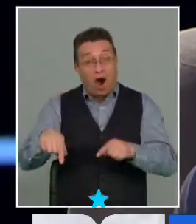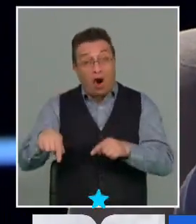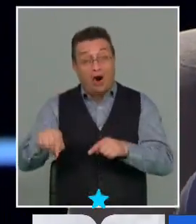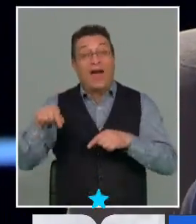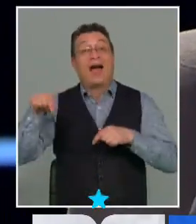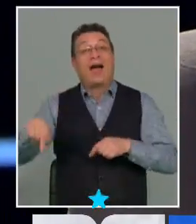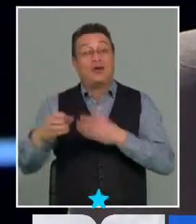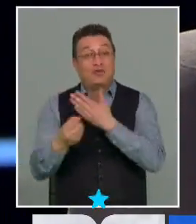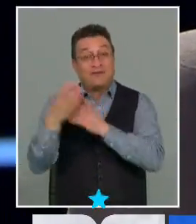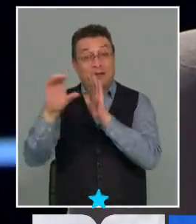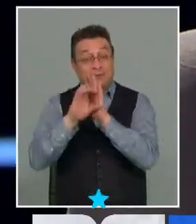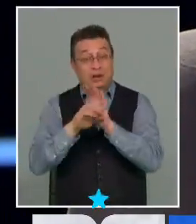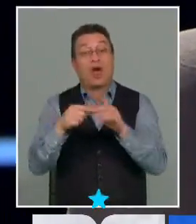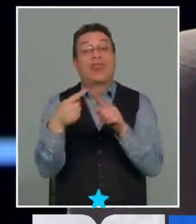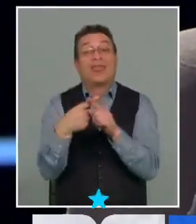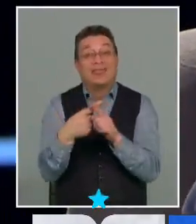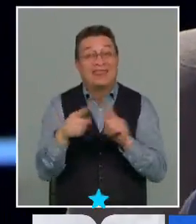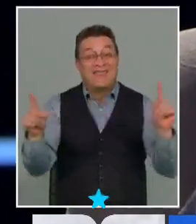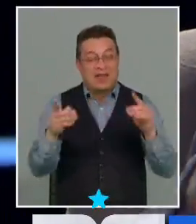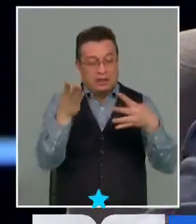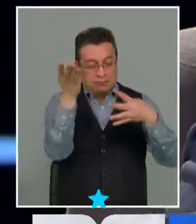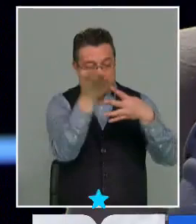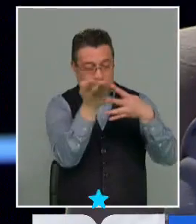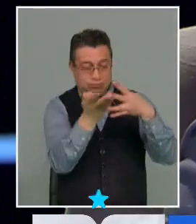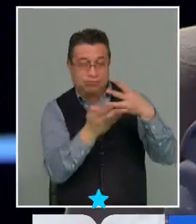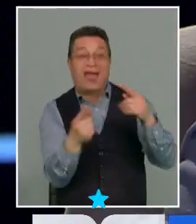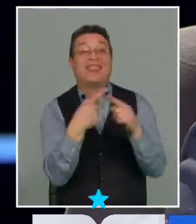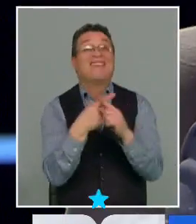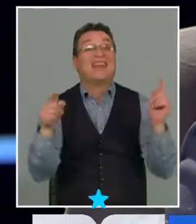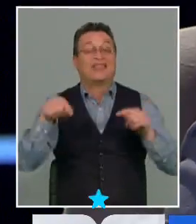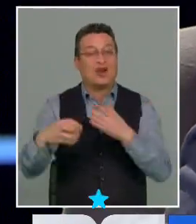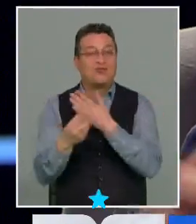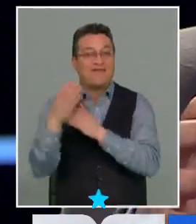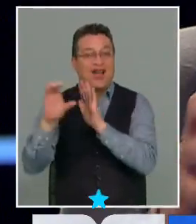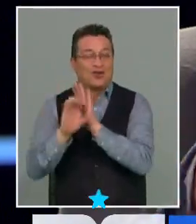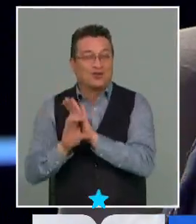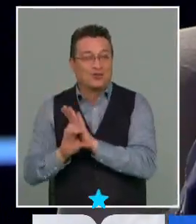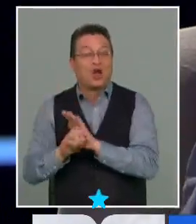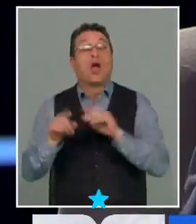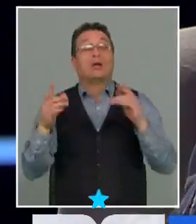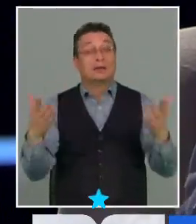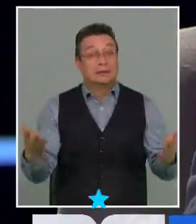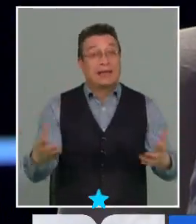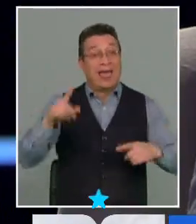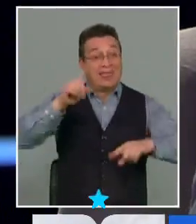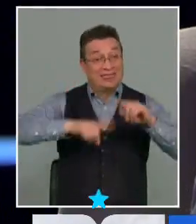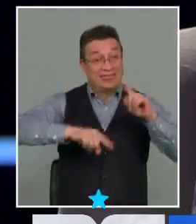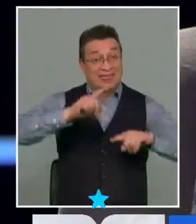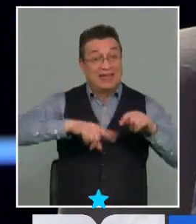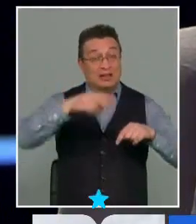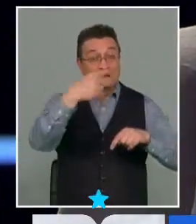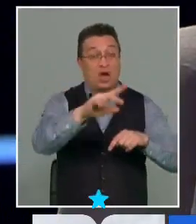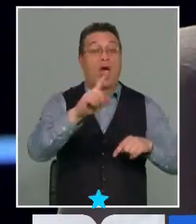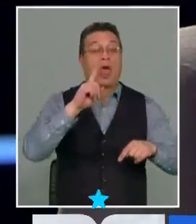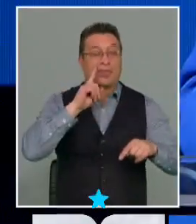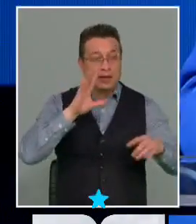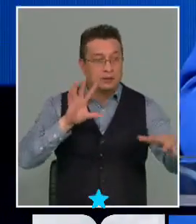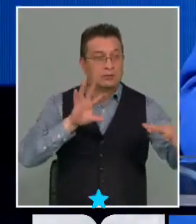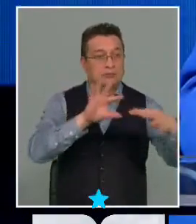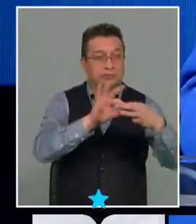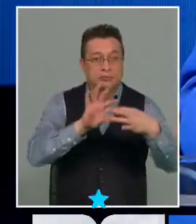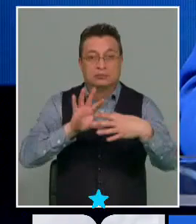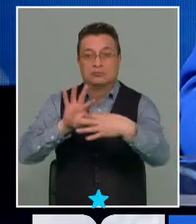organismo político donde se supone que los territorios van a tener interlocución, una